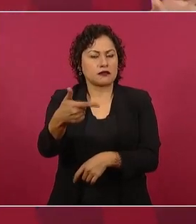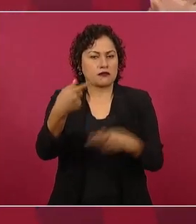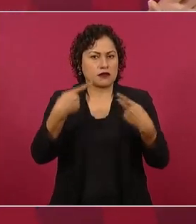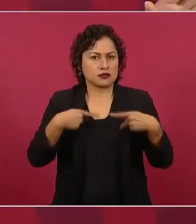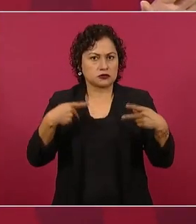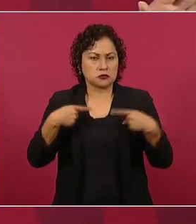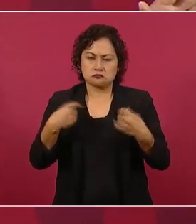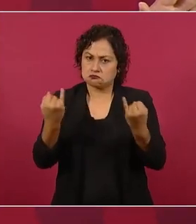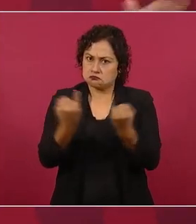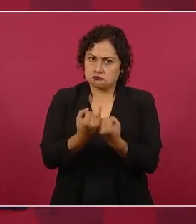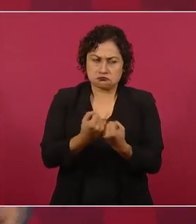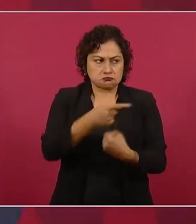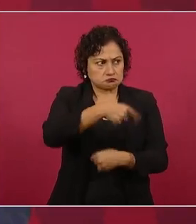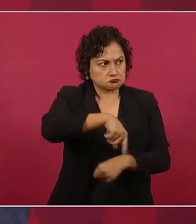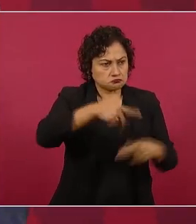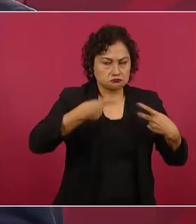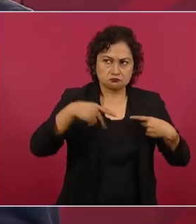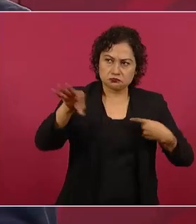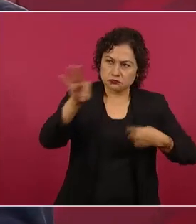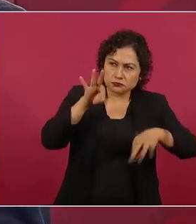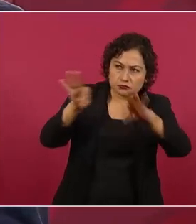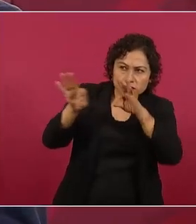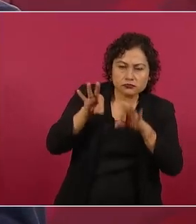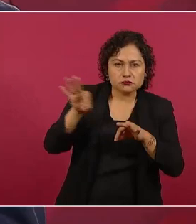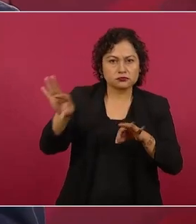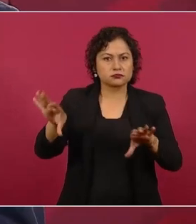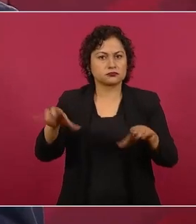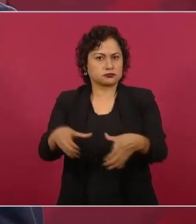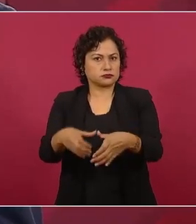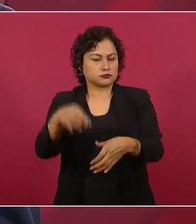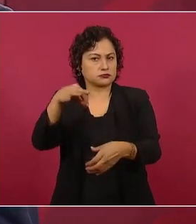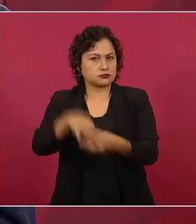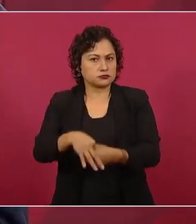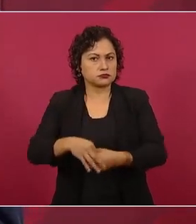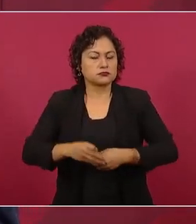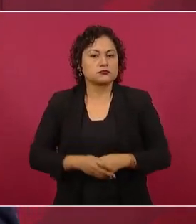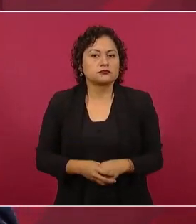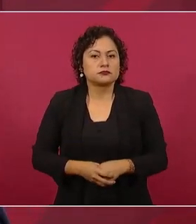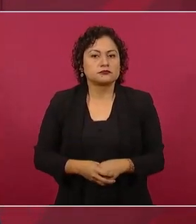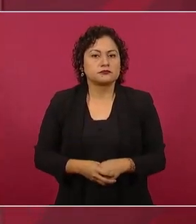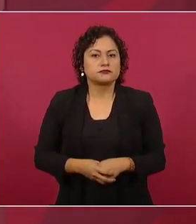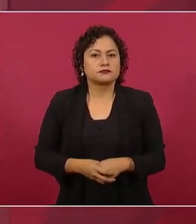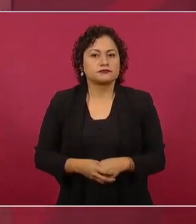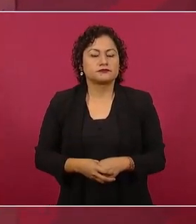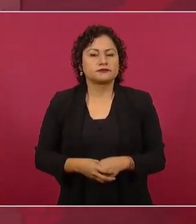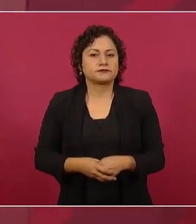lo mejor. Y lo mismo,